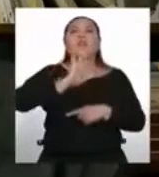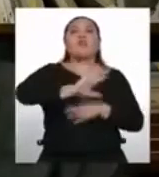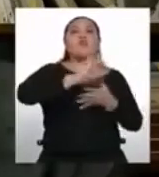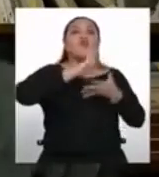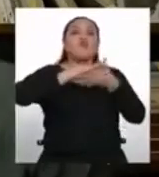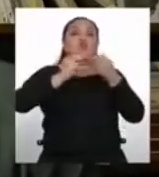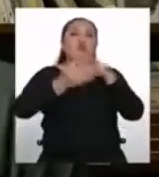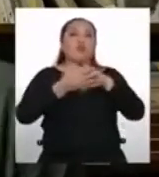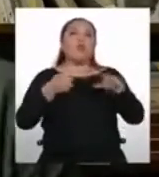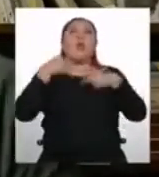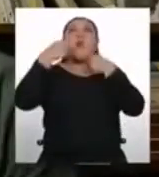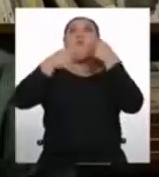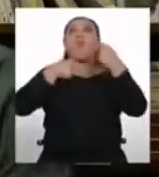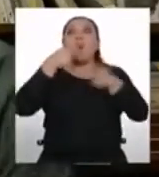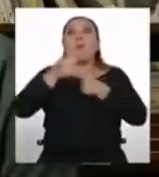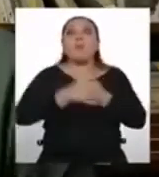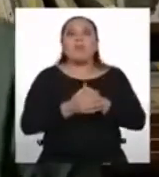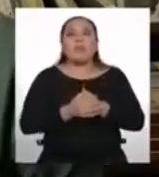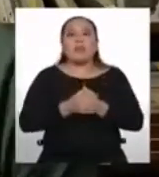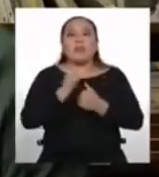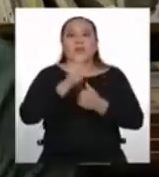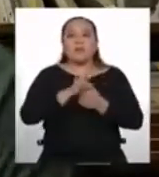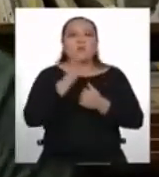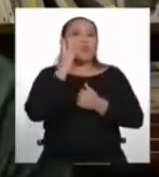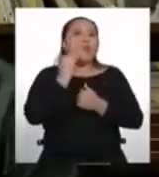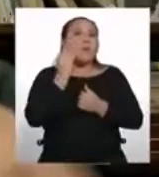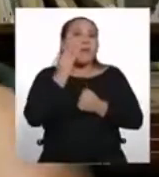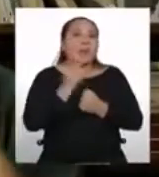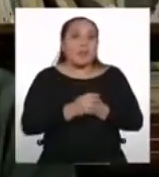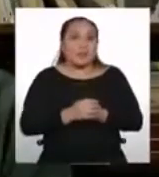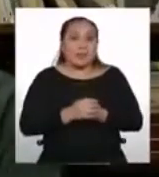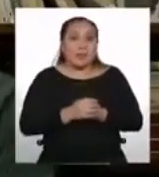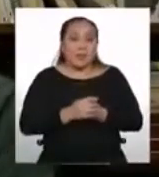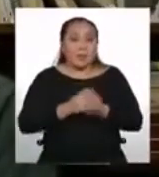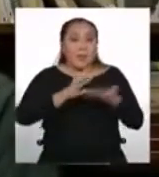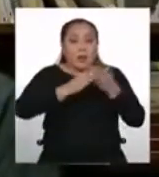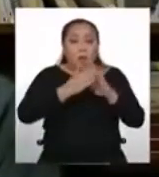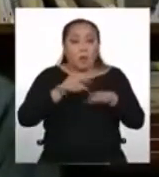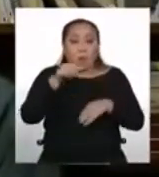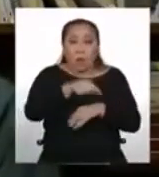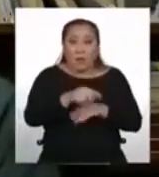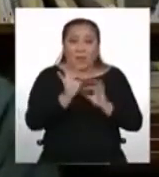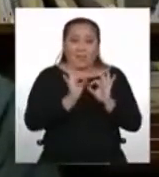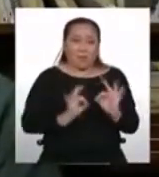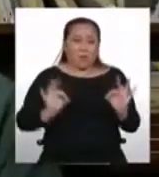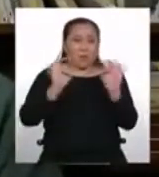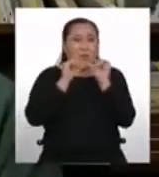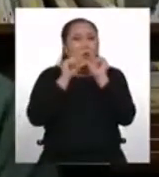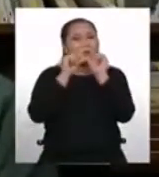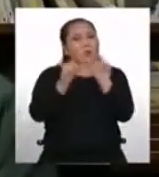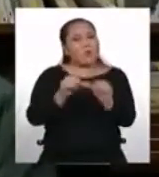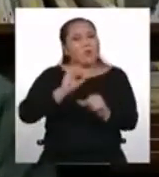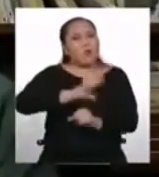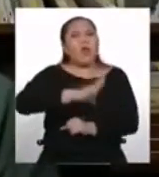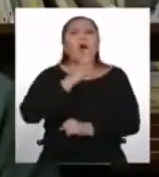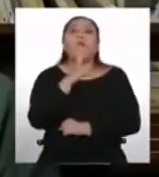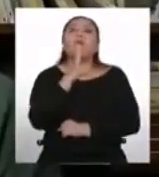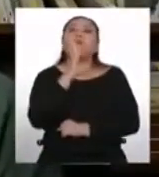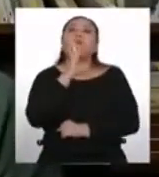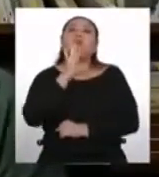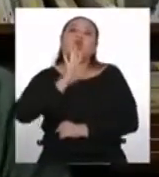un pueblo originario del Perú es muy importante seguir hablando su lengua originaria para